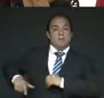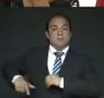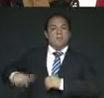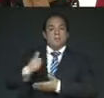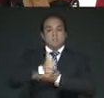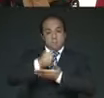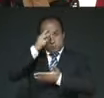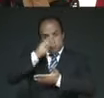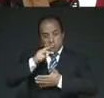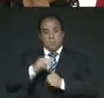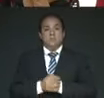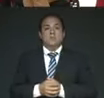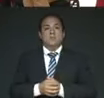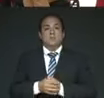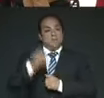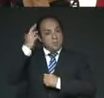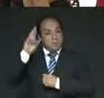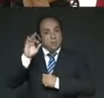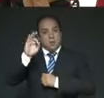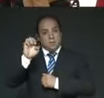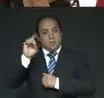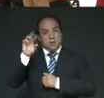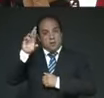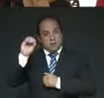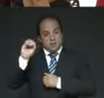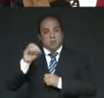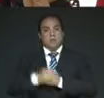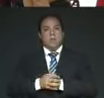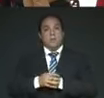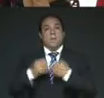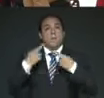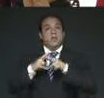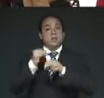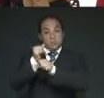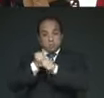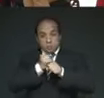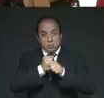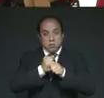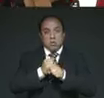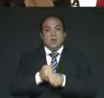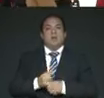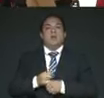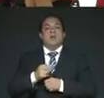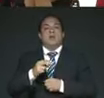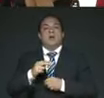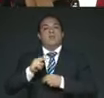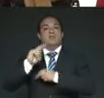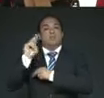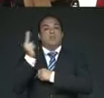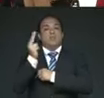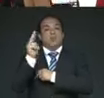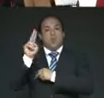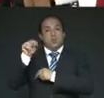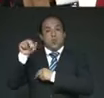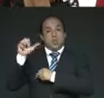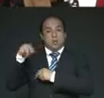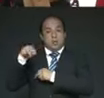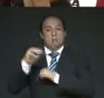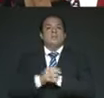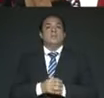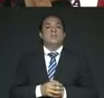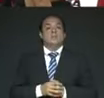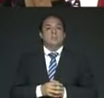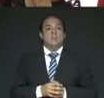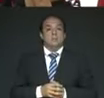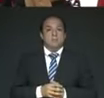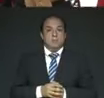México. Doctor Federico Navarrete, profesor investigador e investigador de nuestra máxima casa de estudios, la Universidad Nacional Autónoma